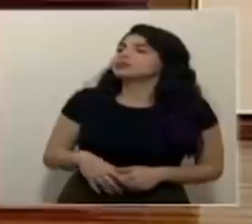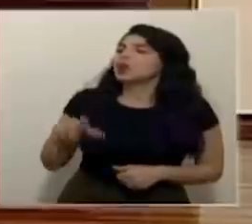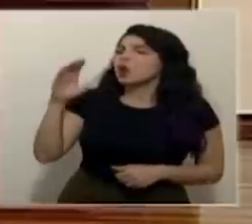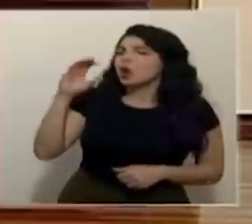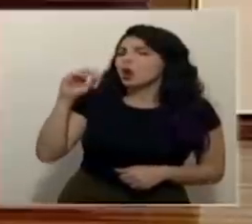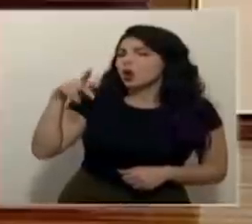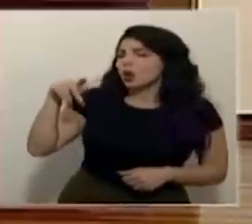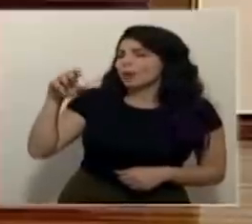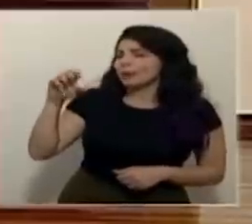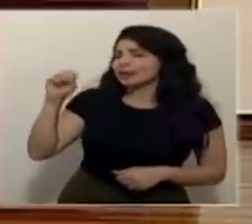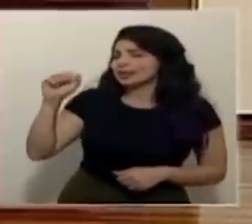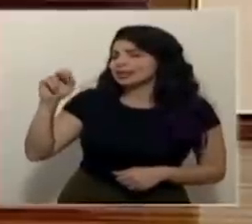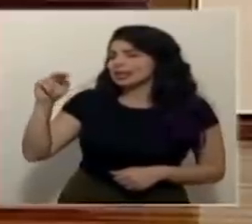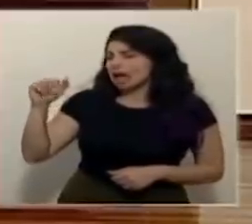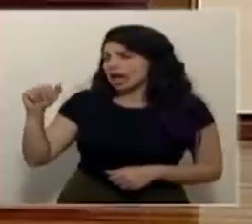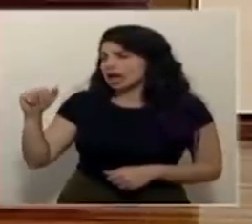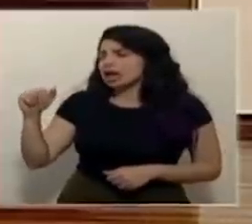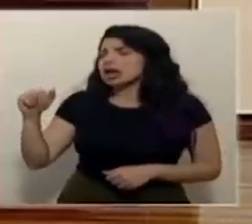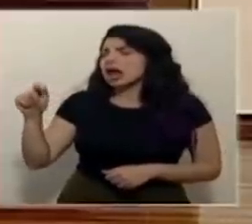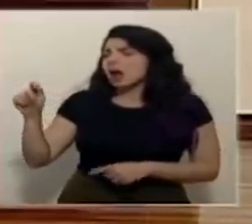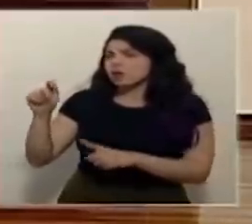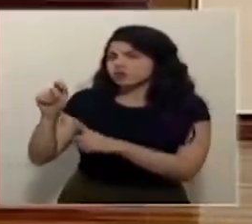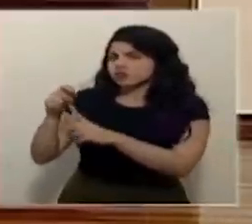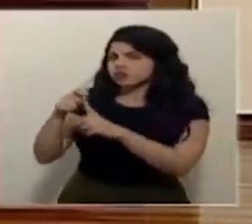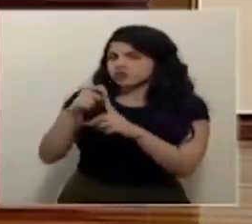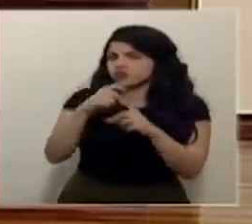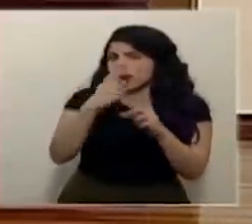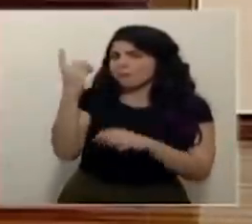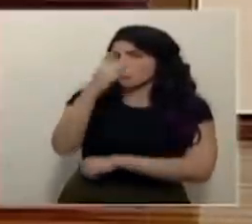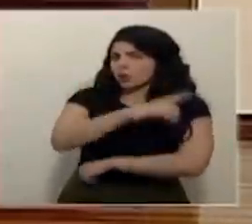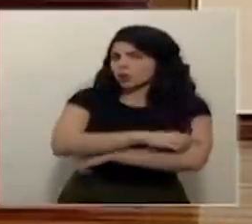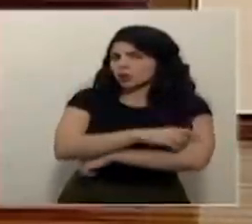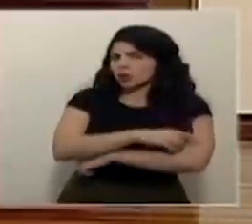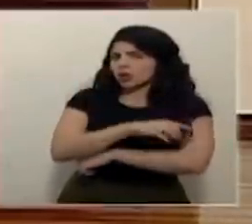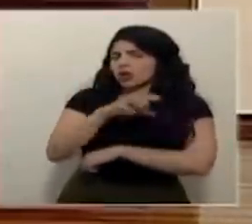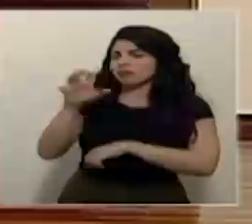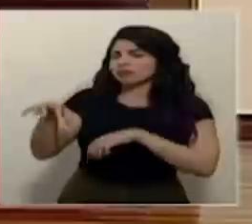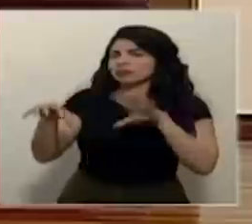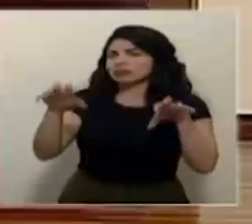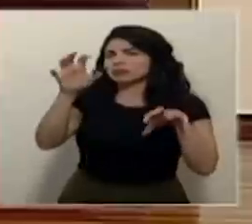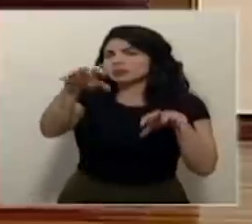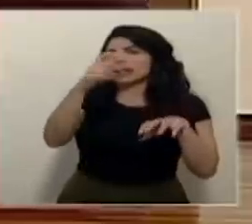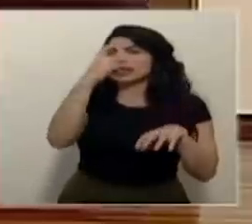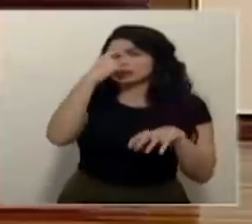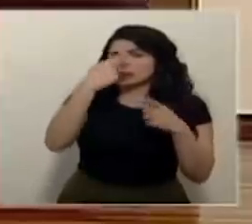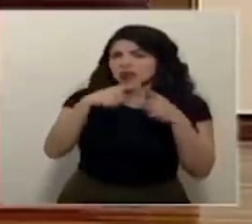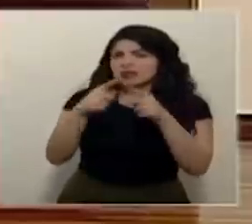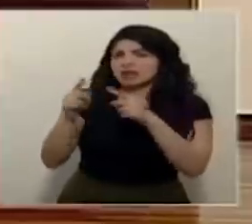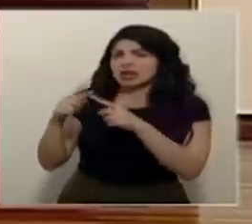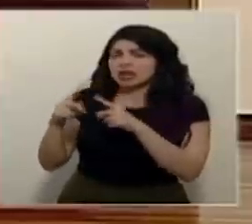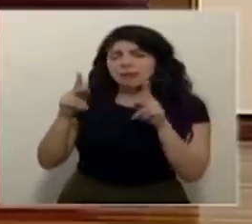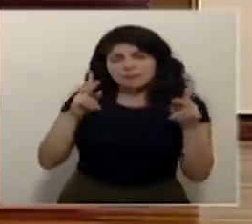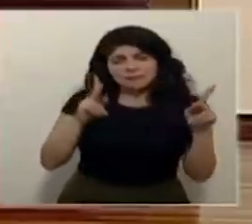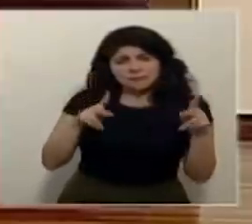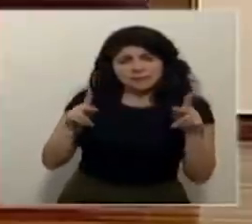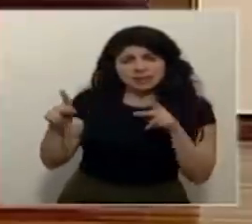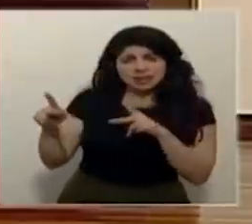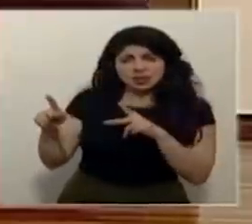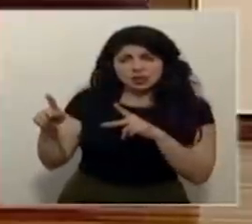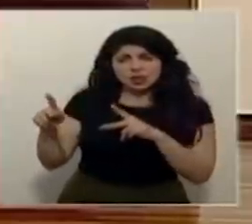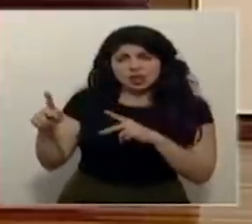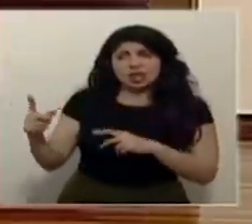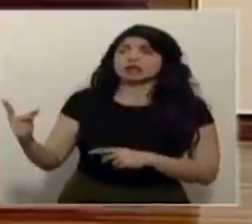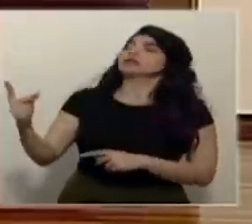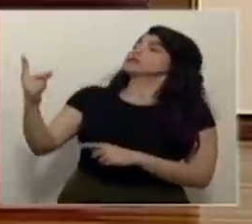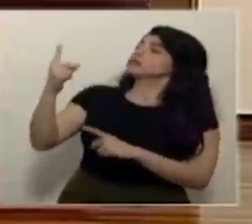Copesana realiza una toma de muestras diarias en diferentes partes del cantón de Escazú deben las personas a las que se le a